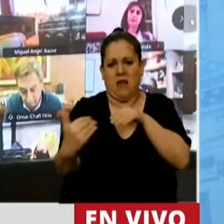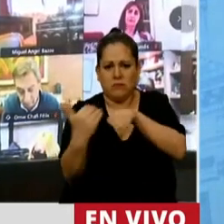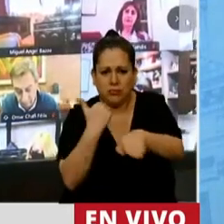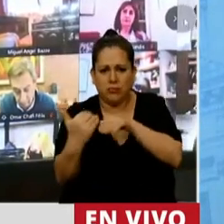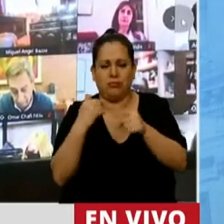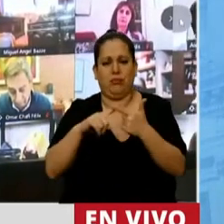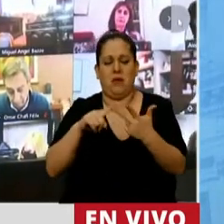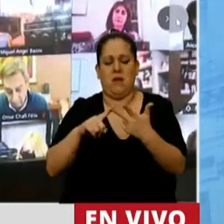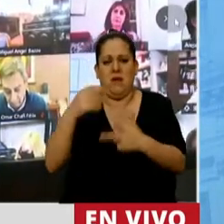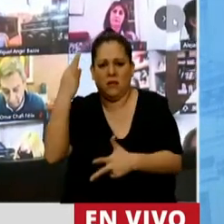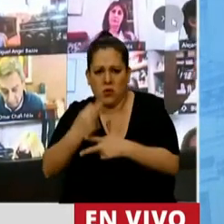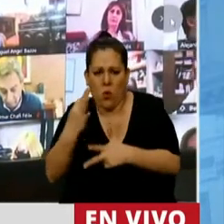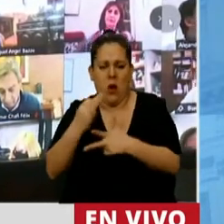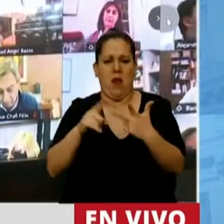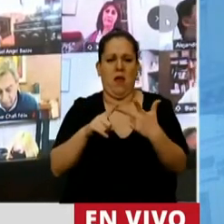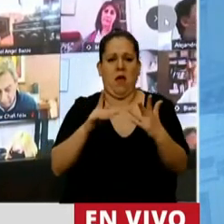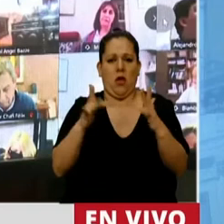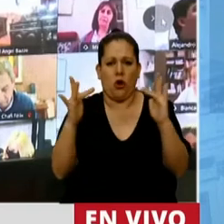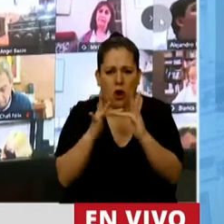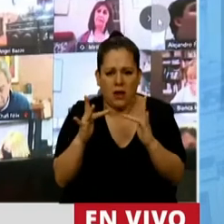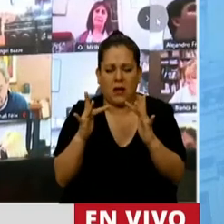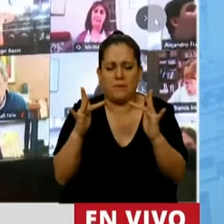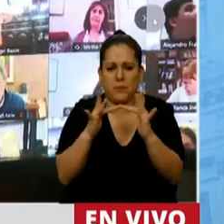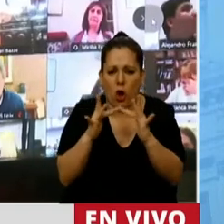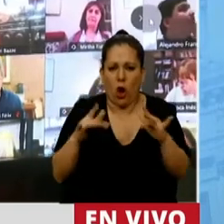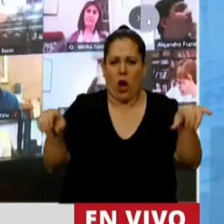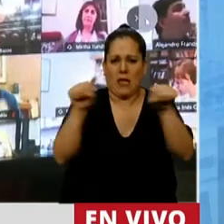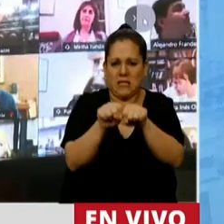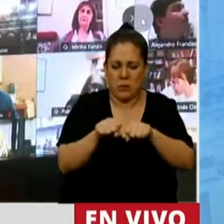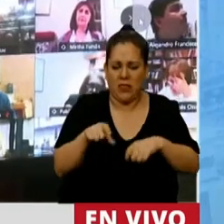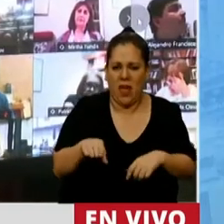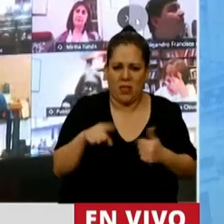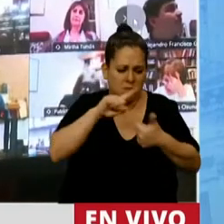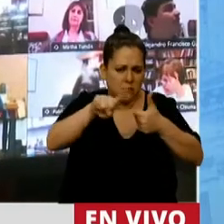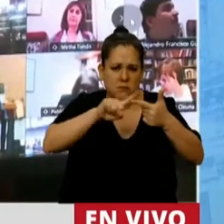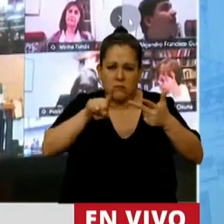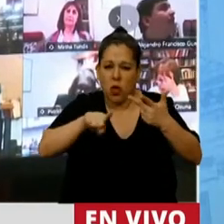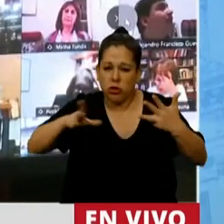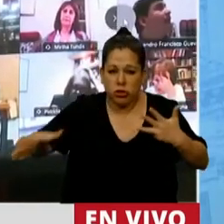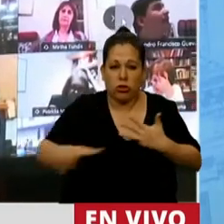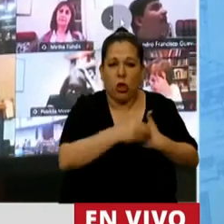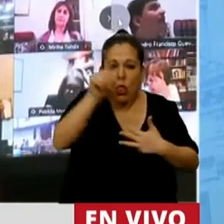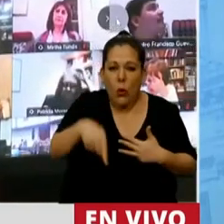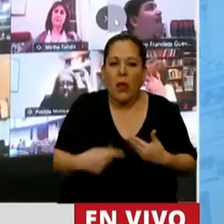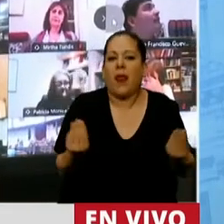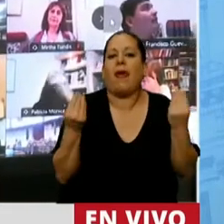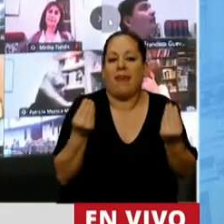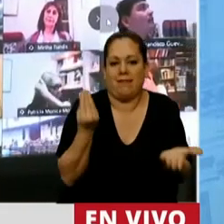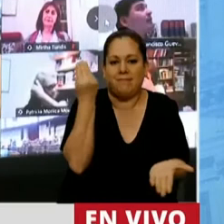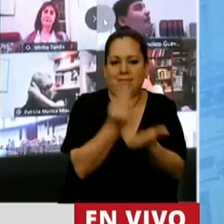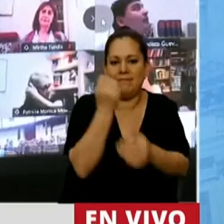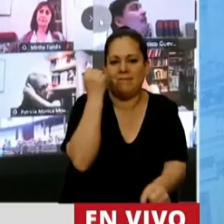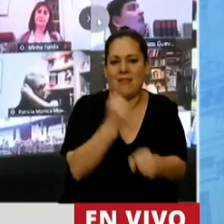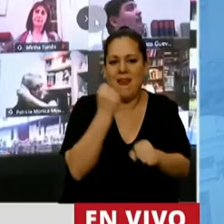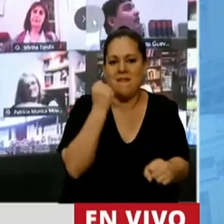de conectividad, todas ellas generadoras de trabajo, algo tan importante, algo que